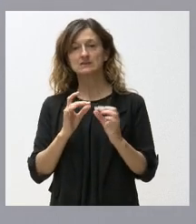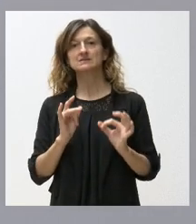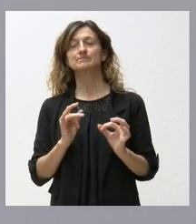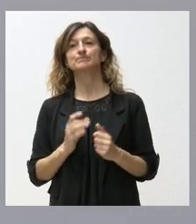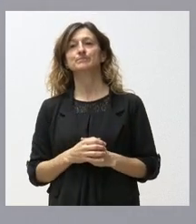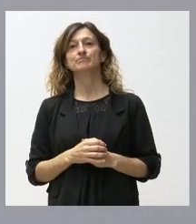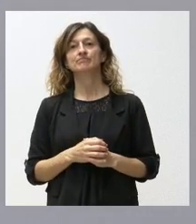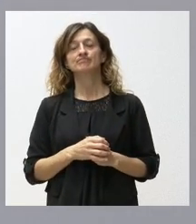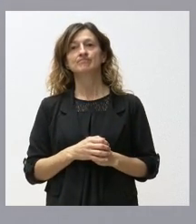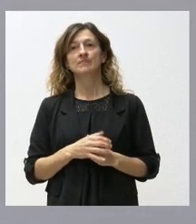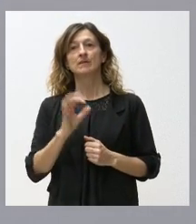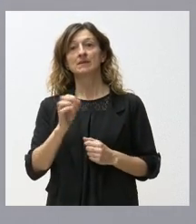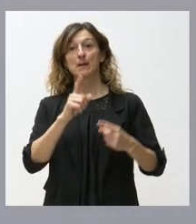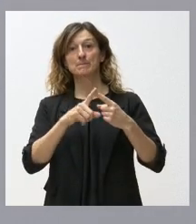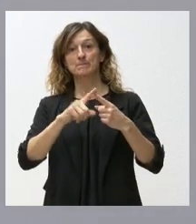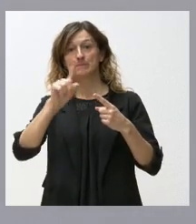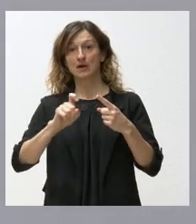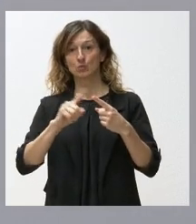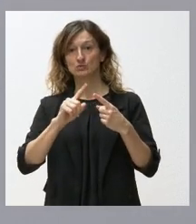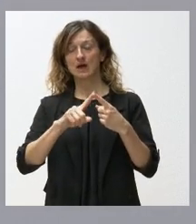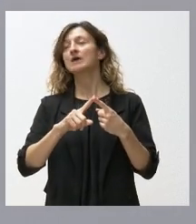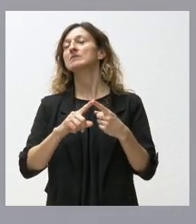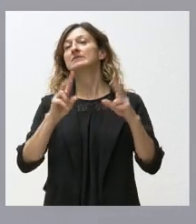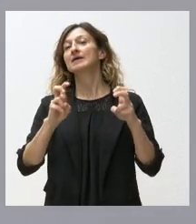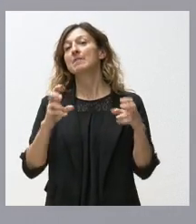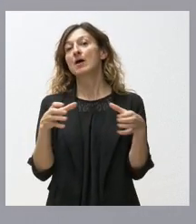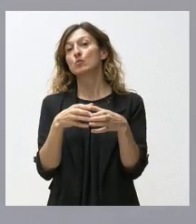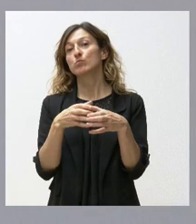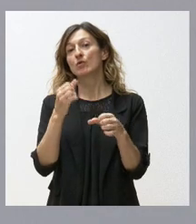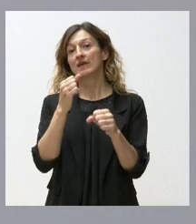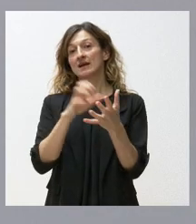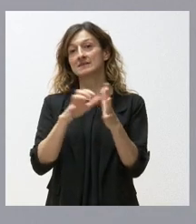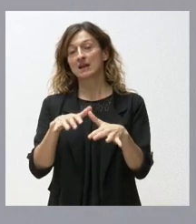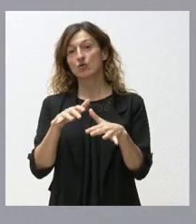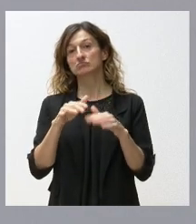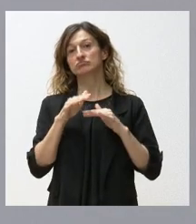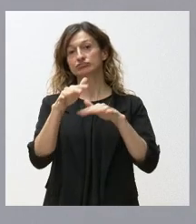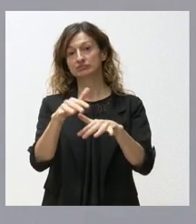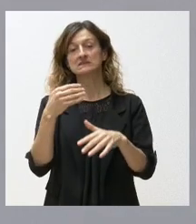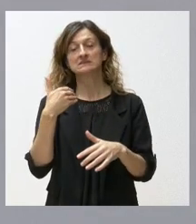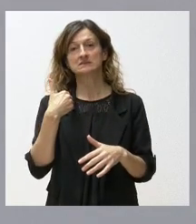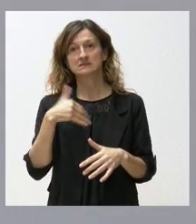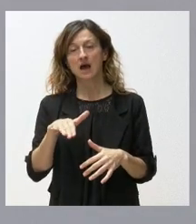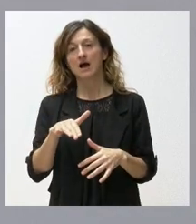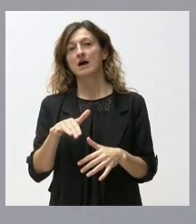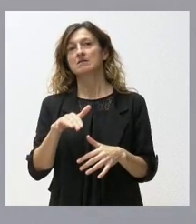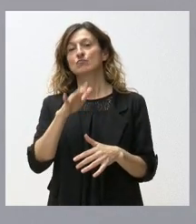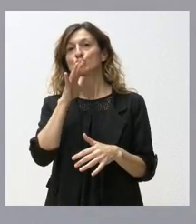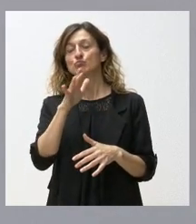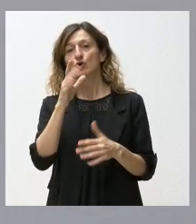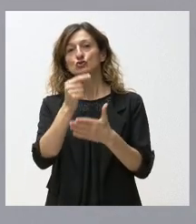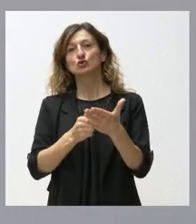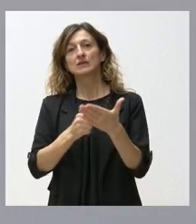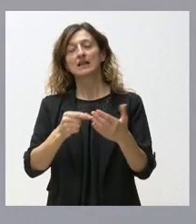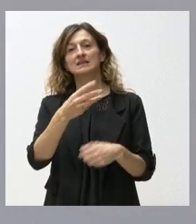Efectivamente, en relación con la primera de las preguntas, el operativo de Castilla y León, que está desplegado y que está incorporado o constituido por un total de